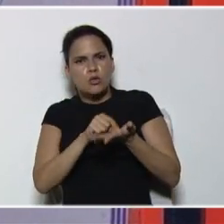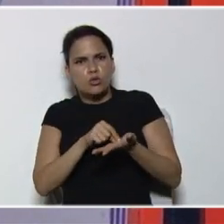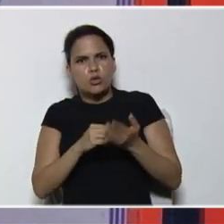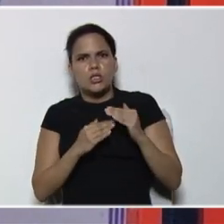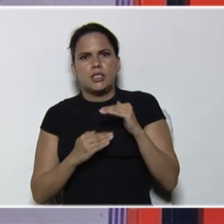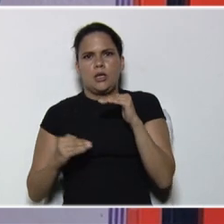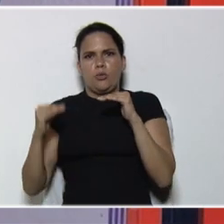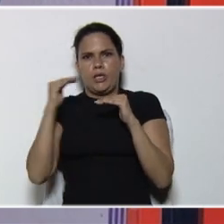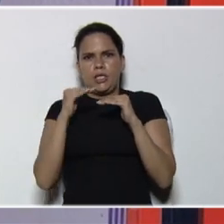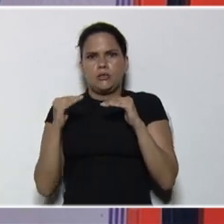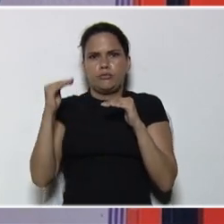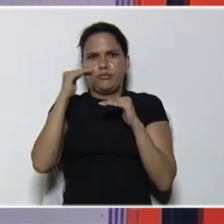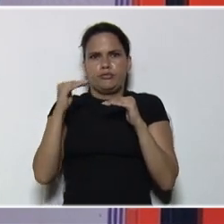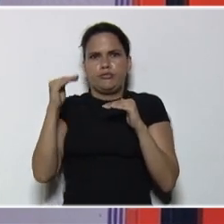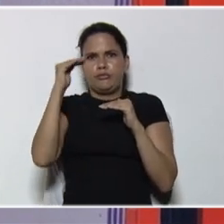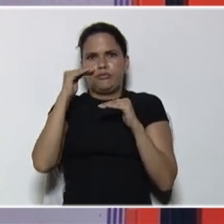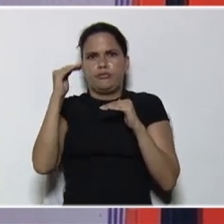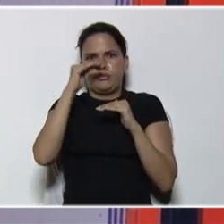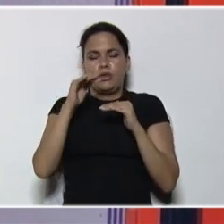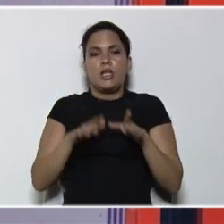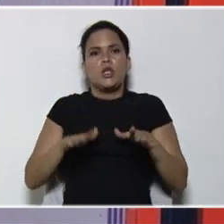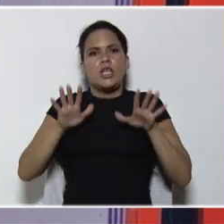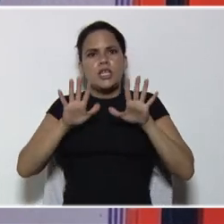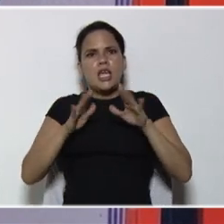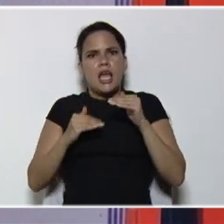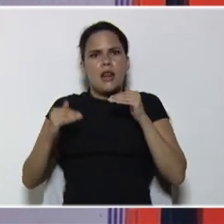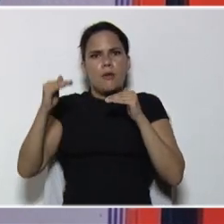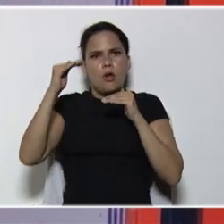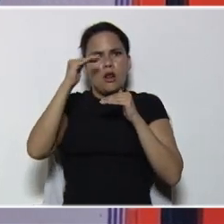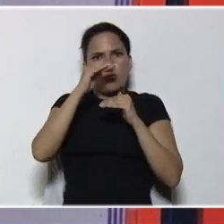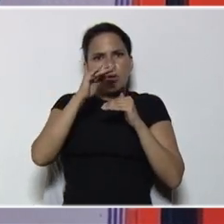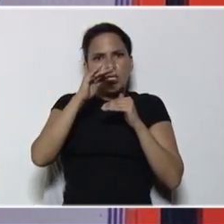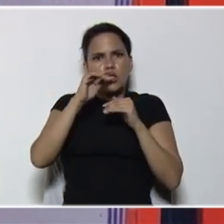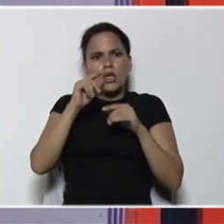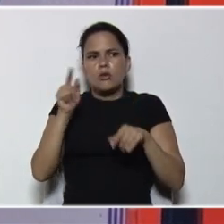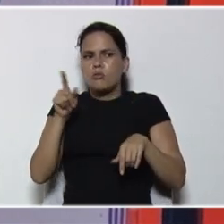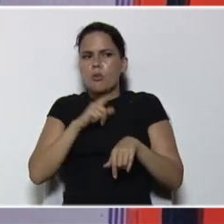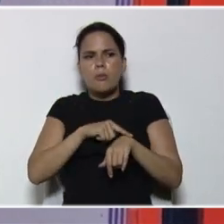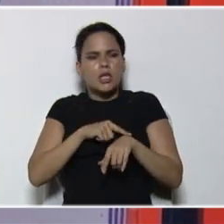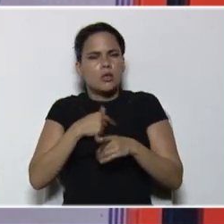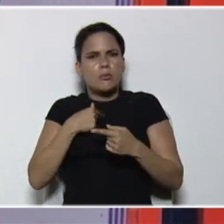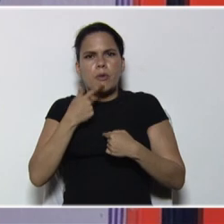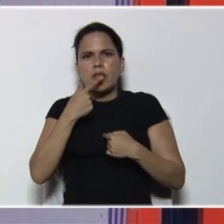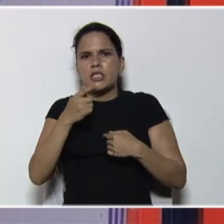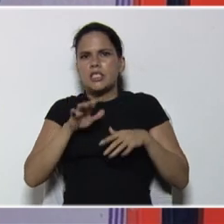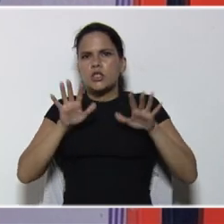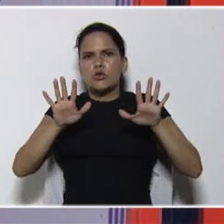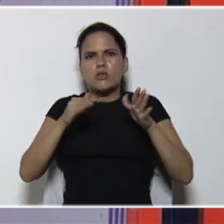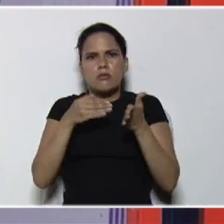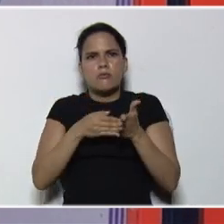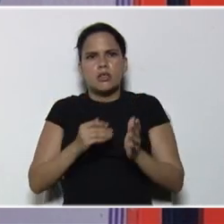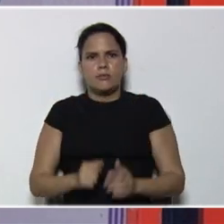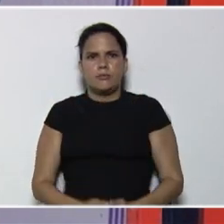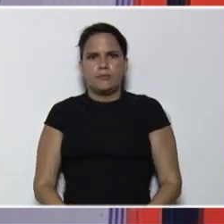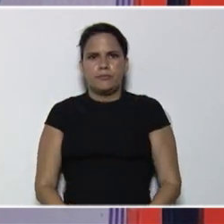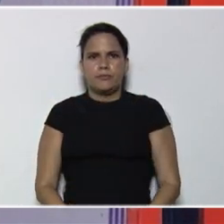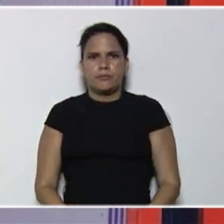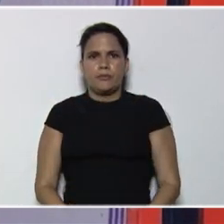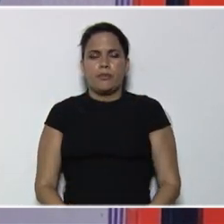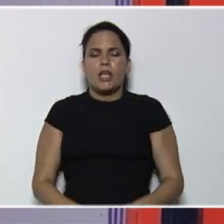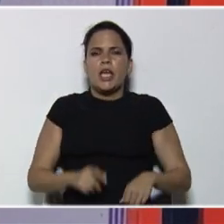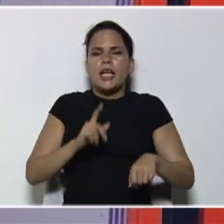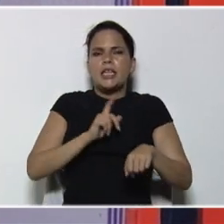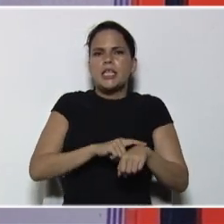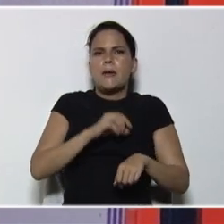a la 4, en el primer momento, me va a dar, 10.000, vamos a recordar, en el tiempo cero,